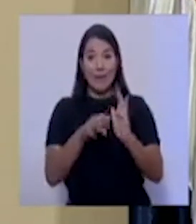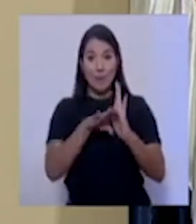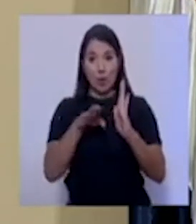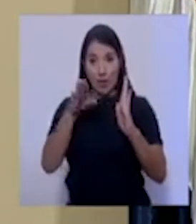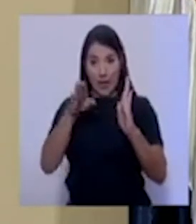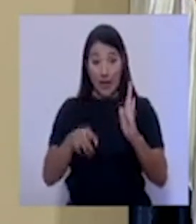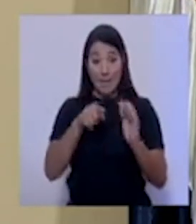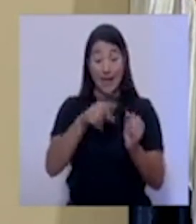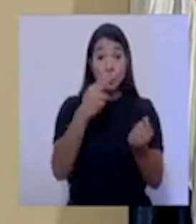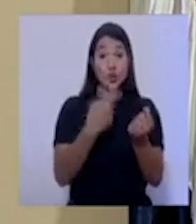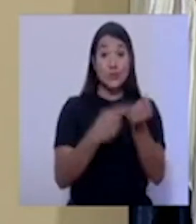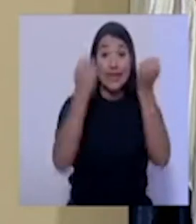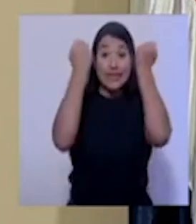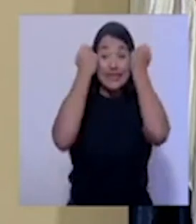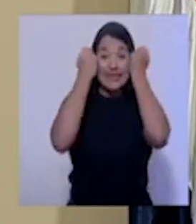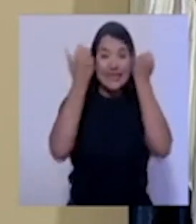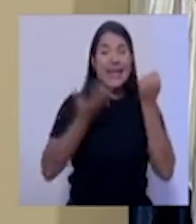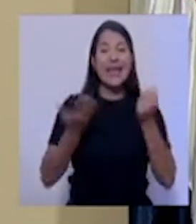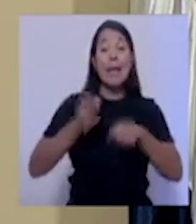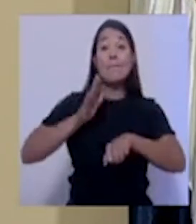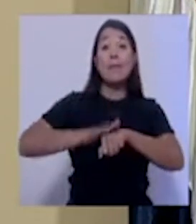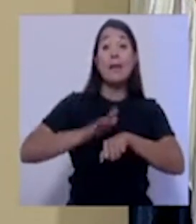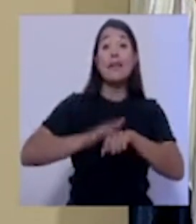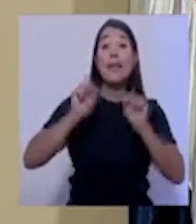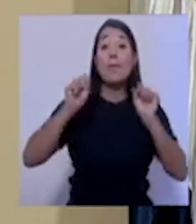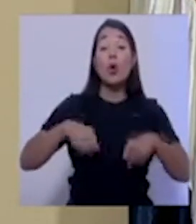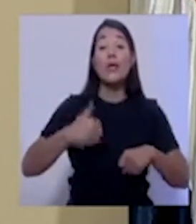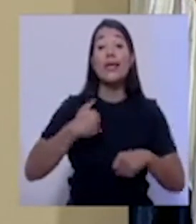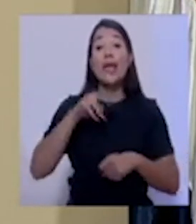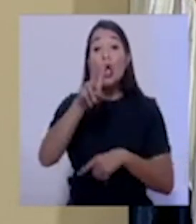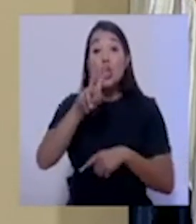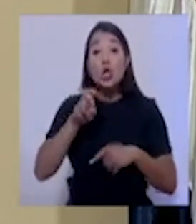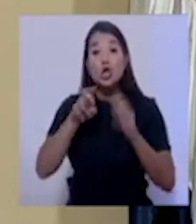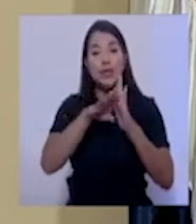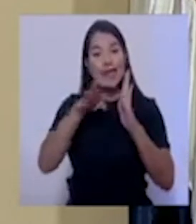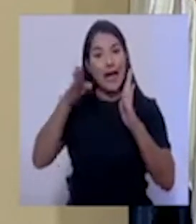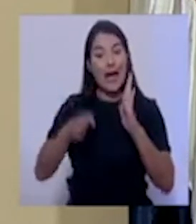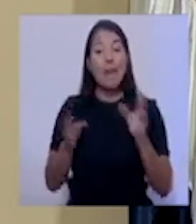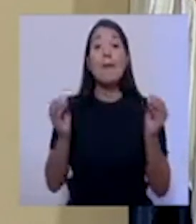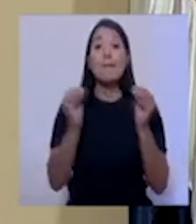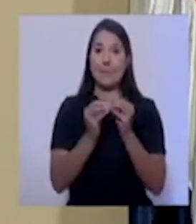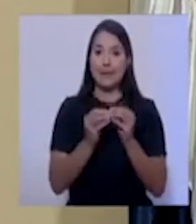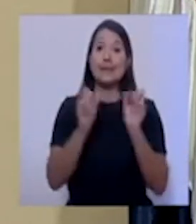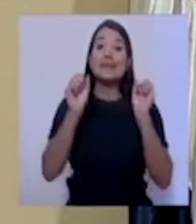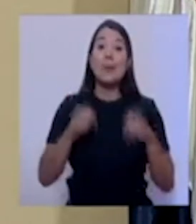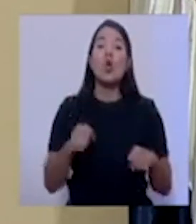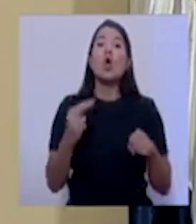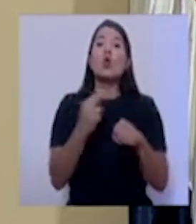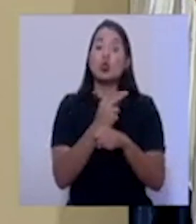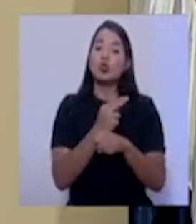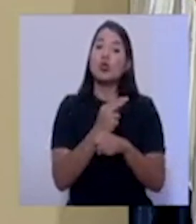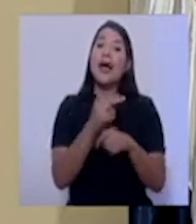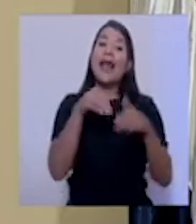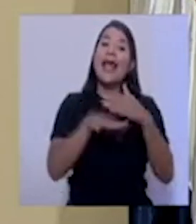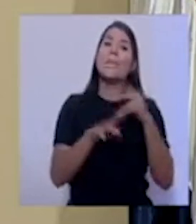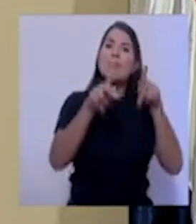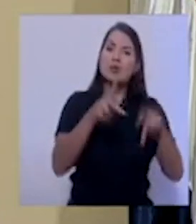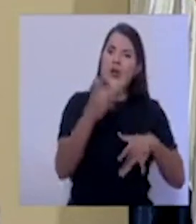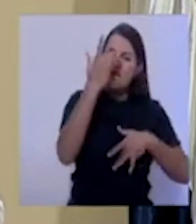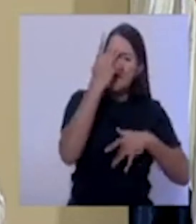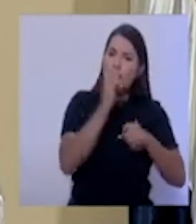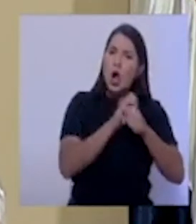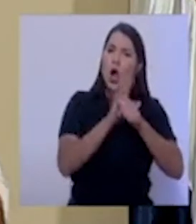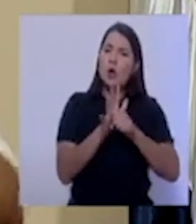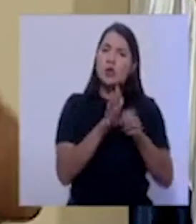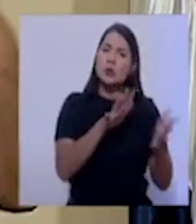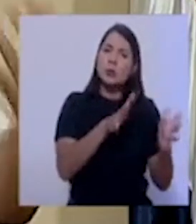Psiquiátrico nos va a permitir tener 200 camas más, las cuales se van a poder utilizar en pacientes leves y moderados, lo que nos